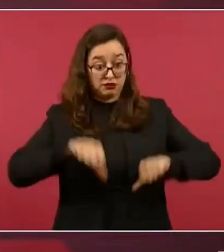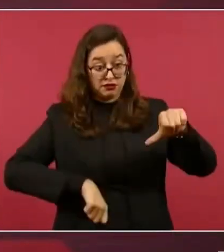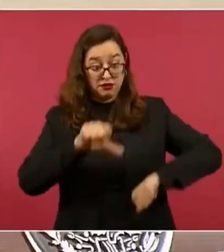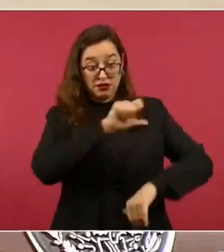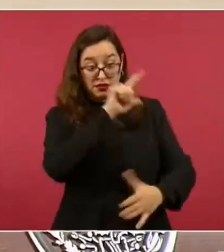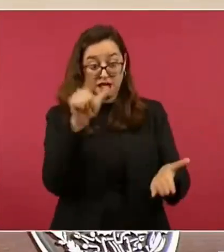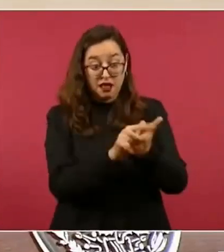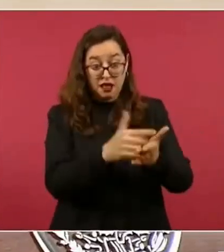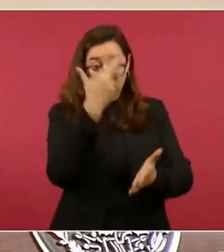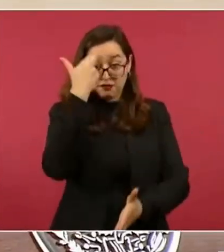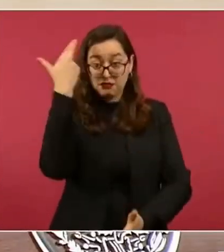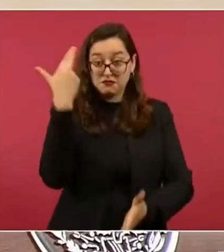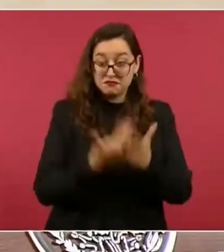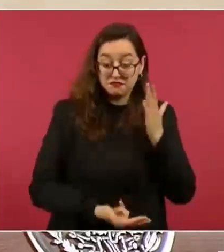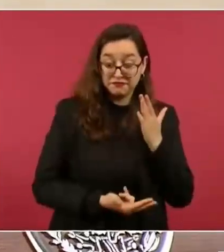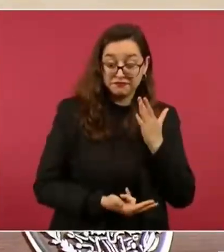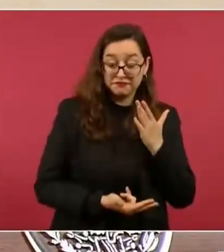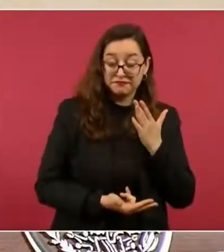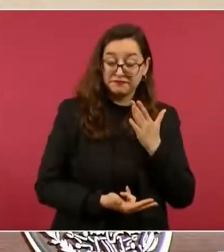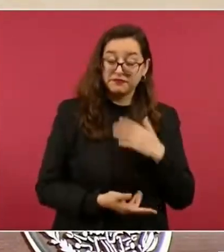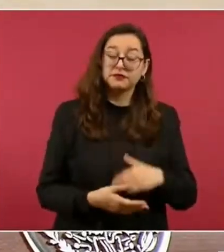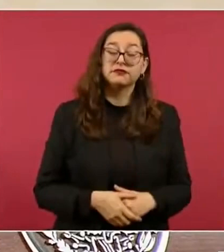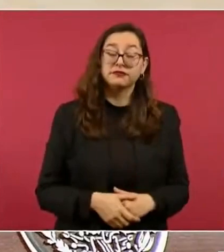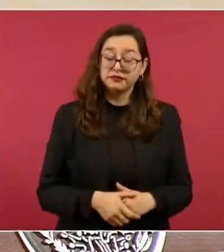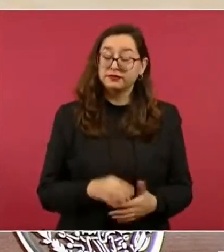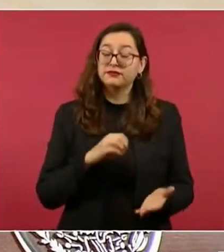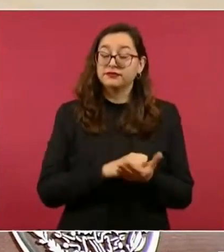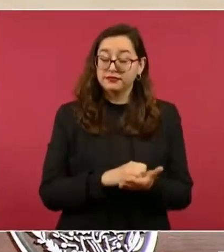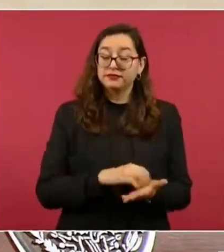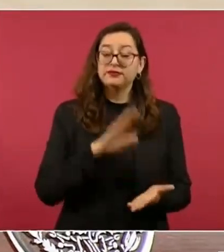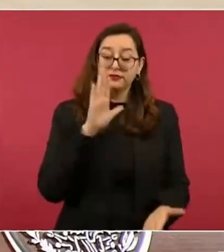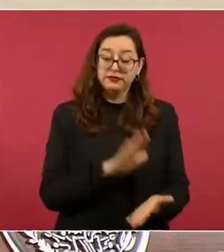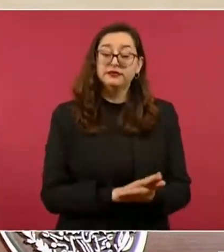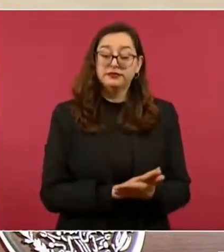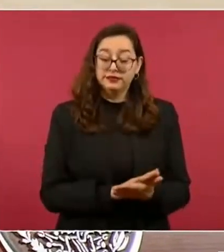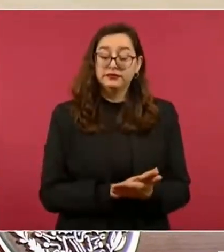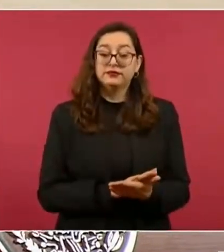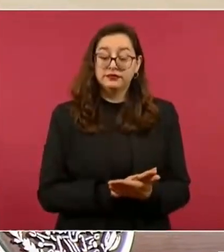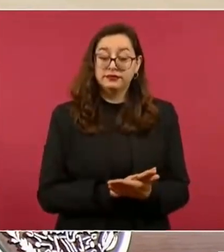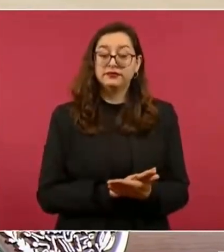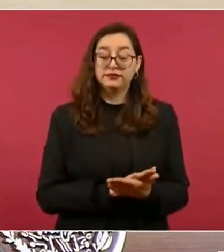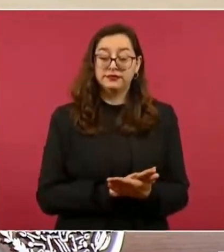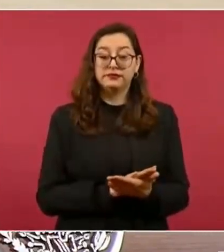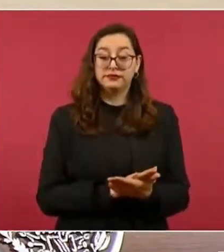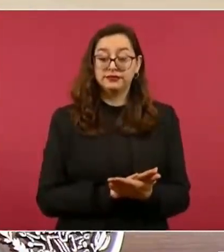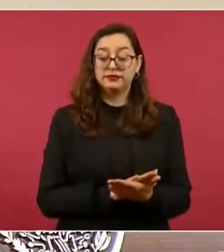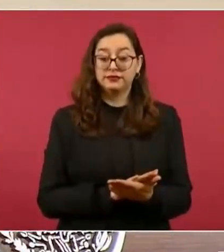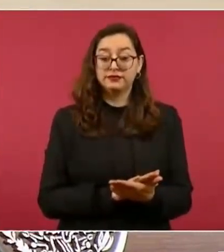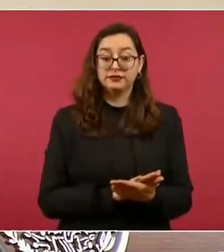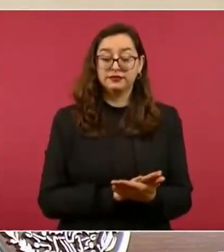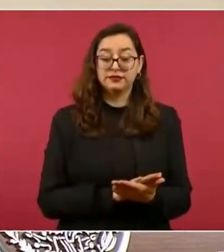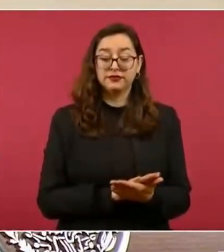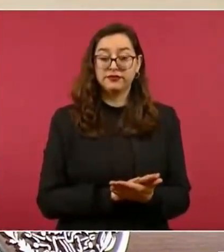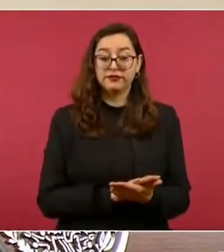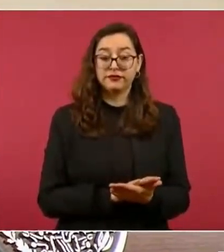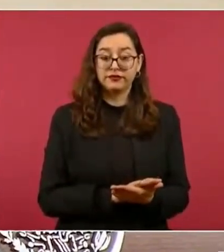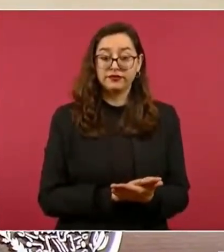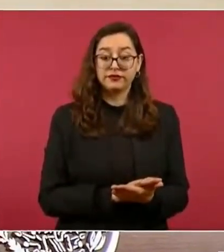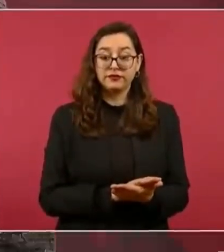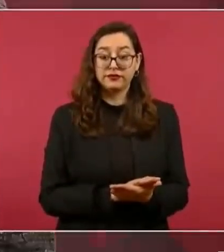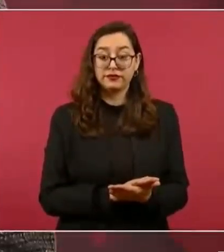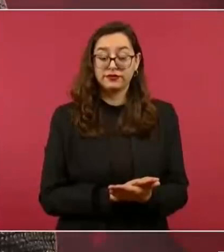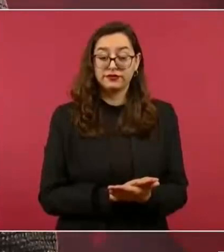de que si se le